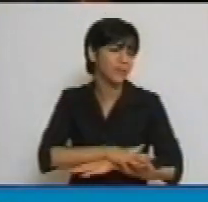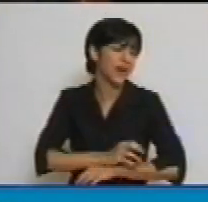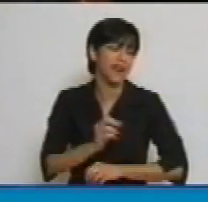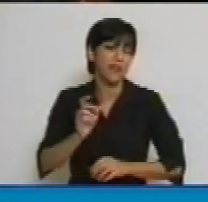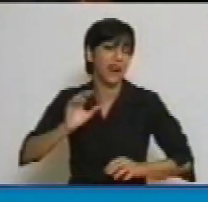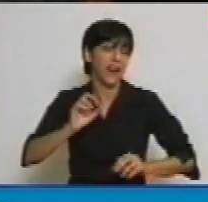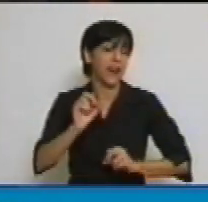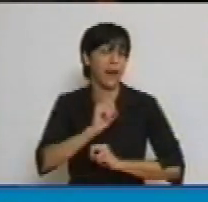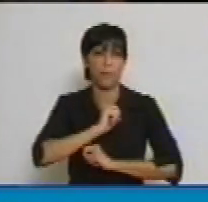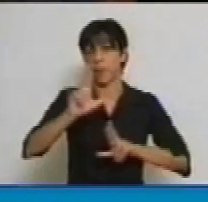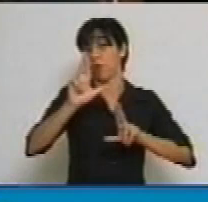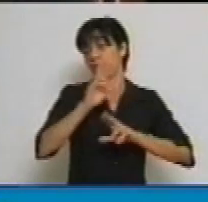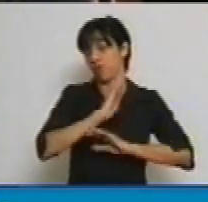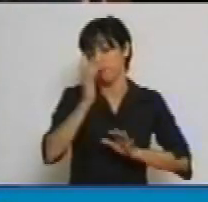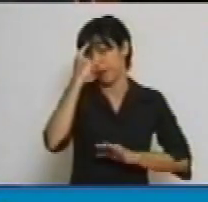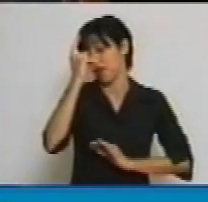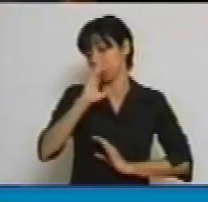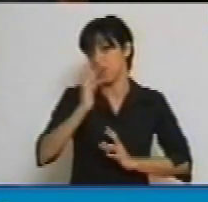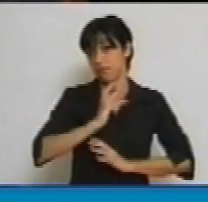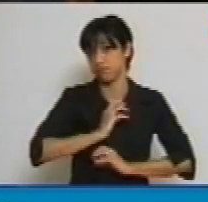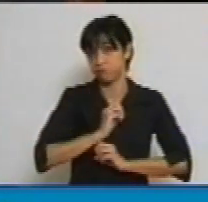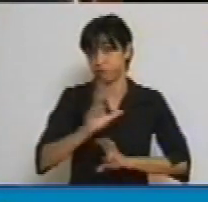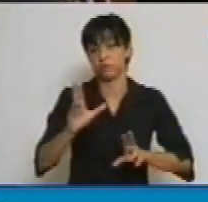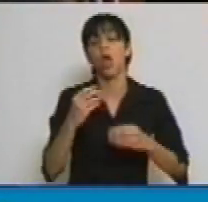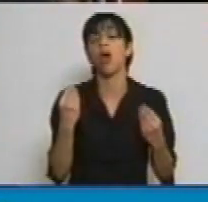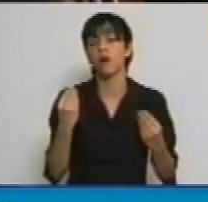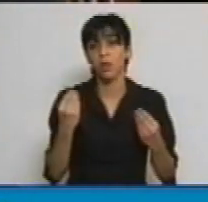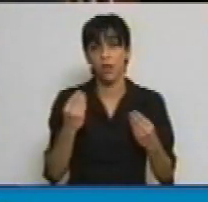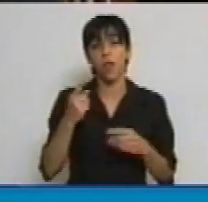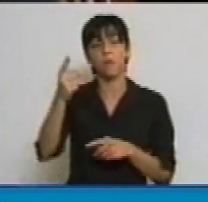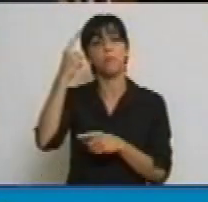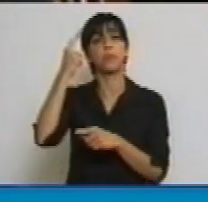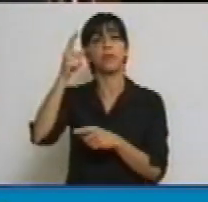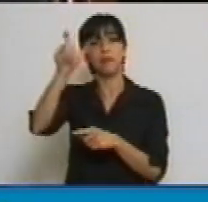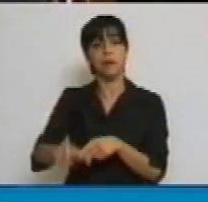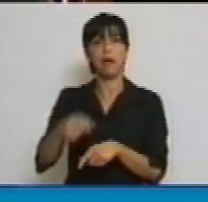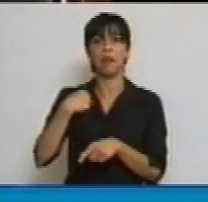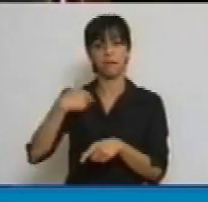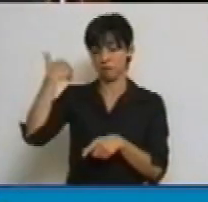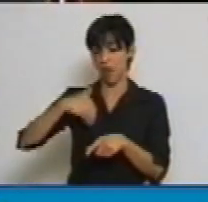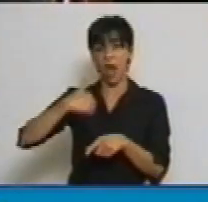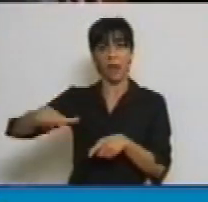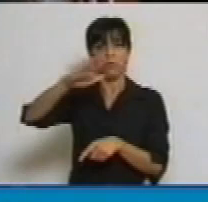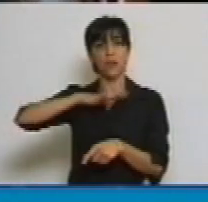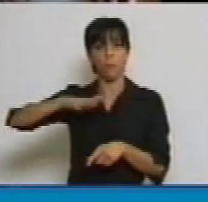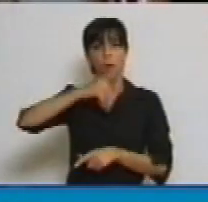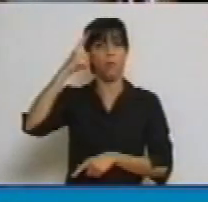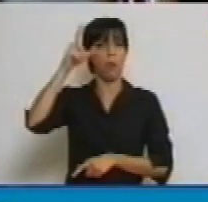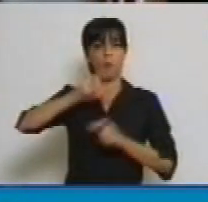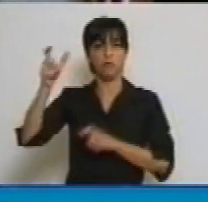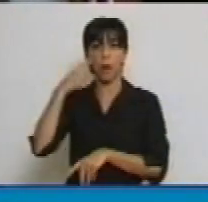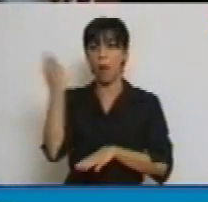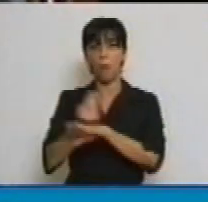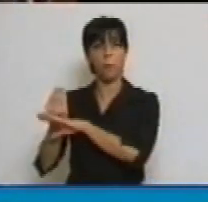grandes ha sido subestimar al pueblo argentino y ha sido subestimar a la